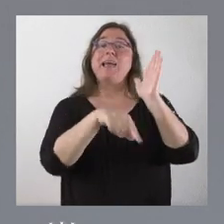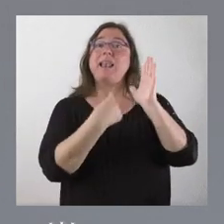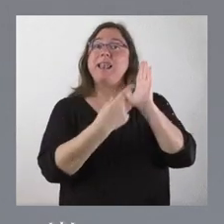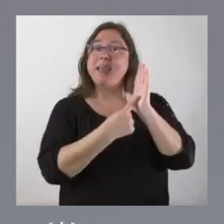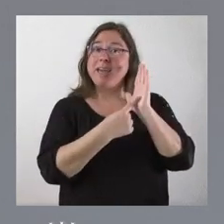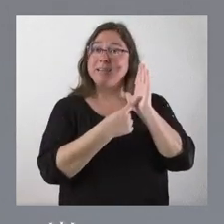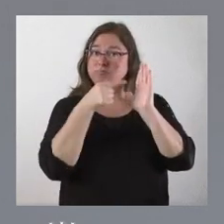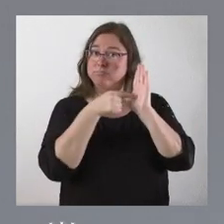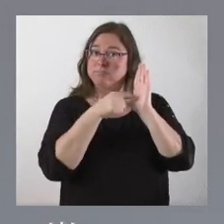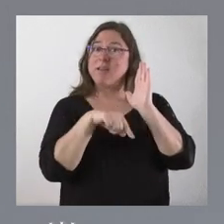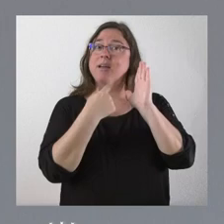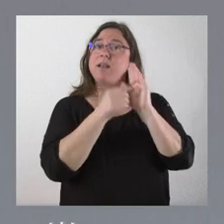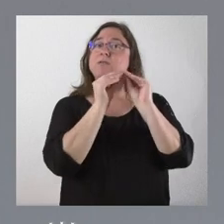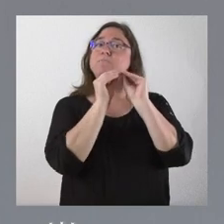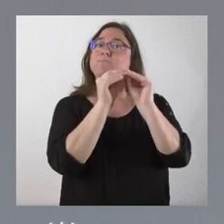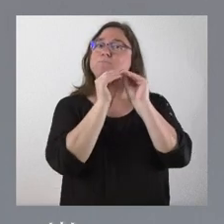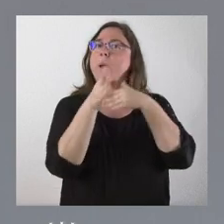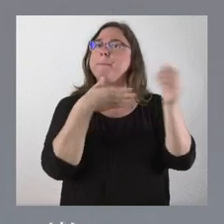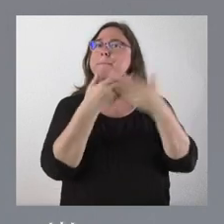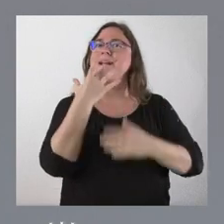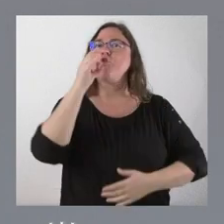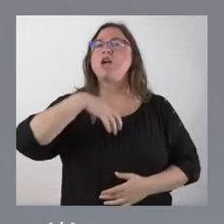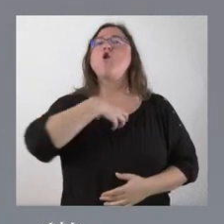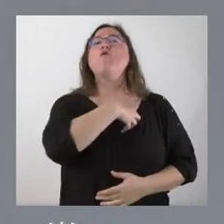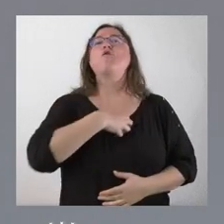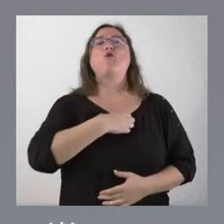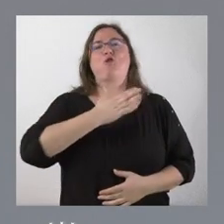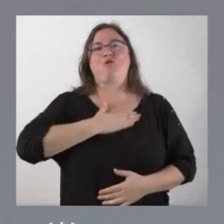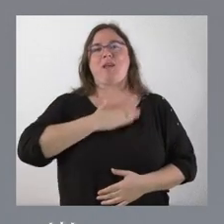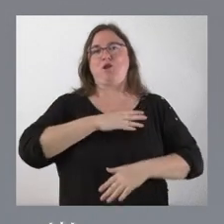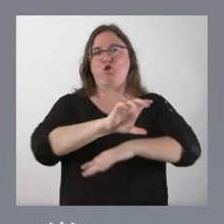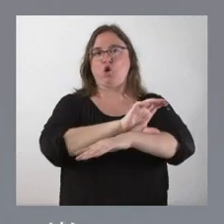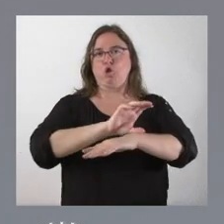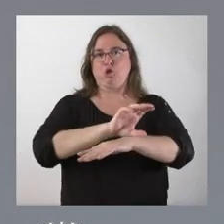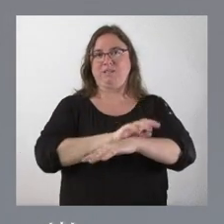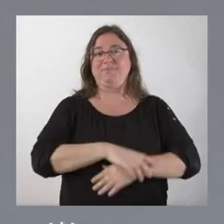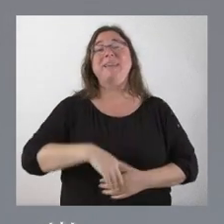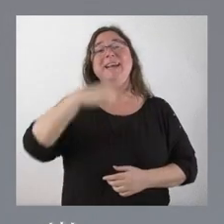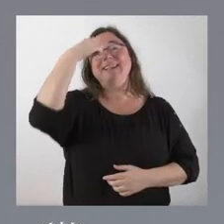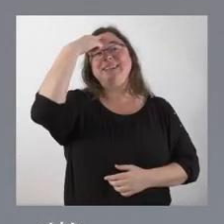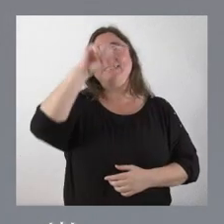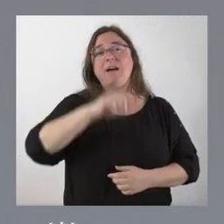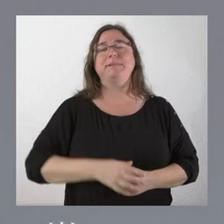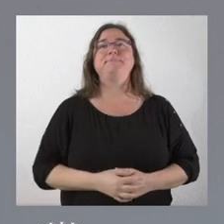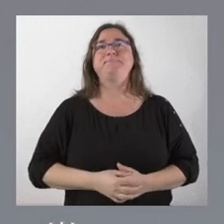hecha por los funcionarios de la consejería. Saben ustedes que con